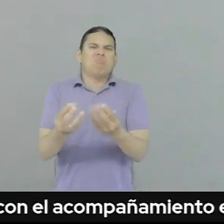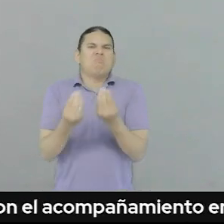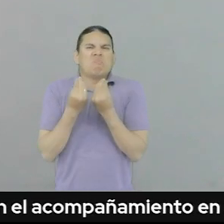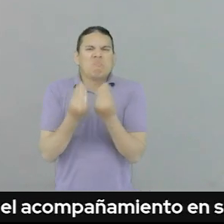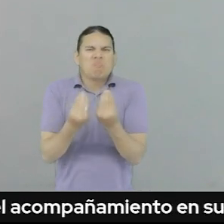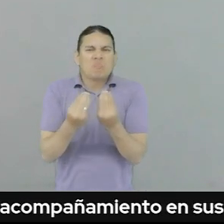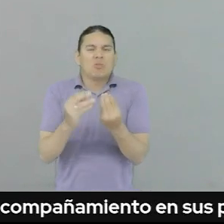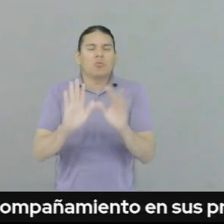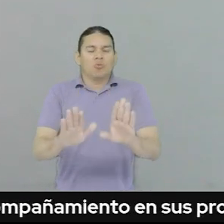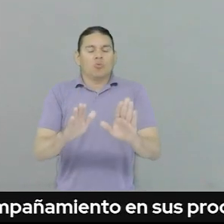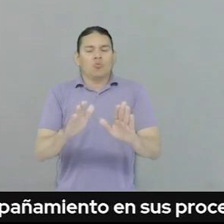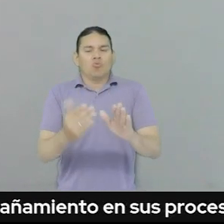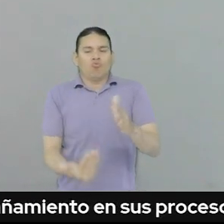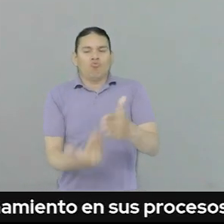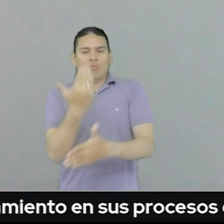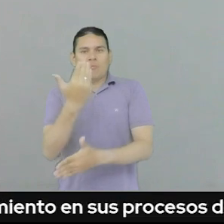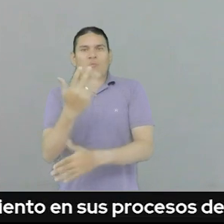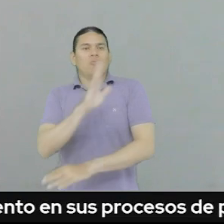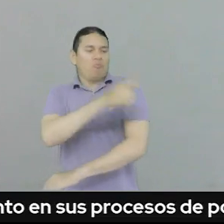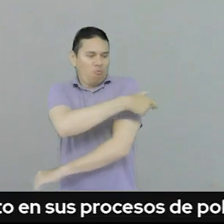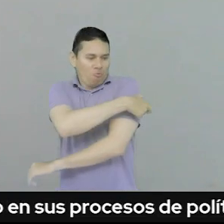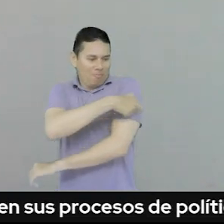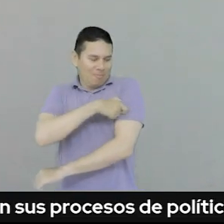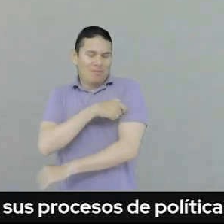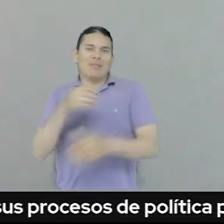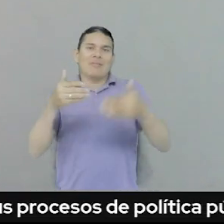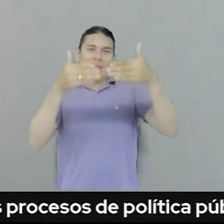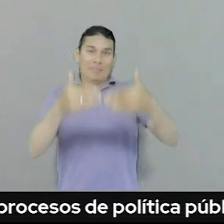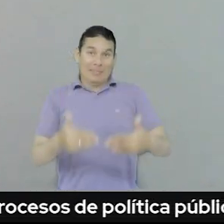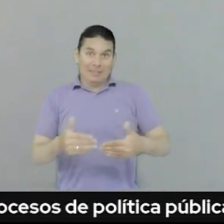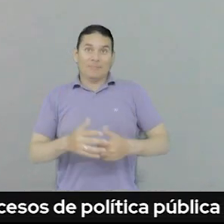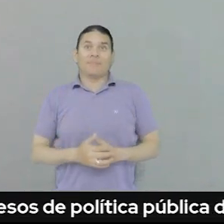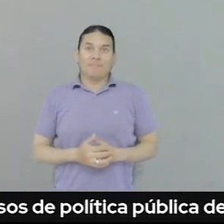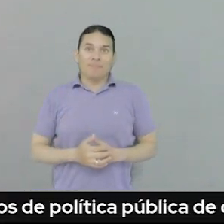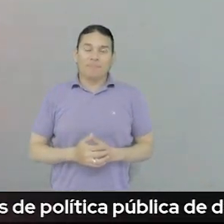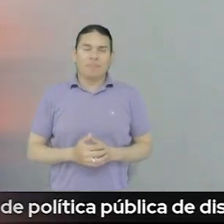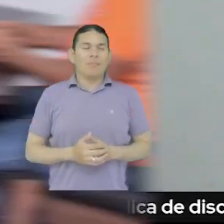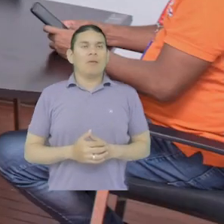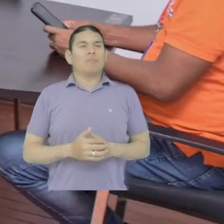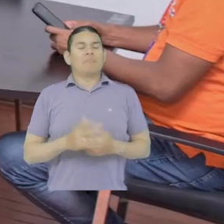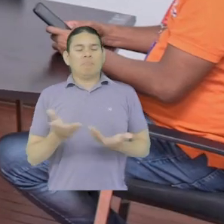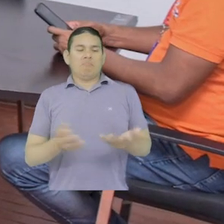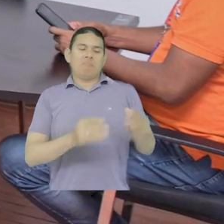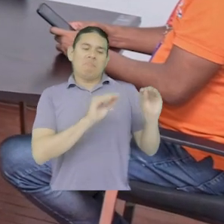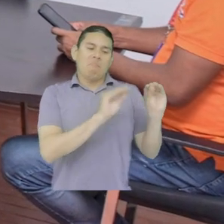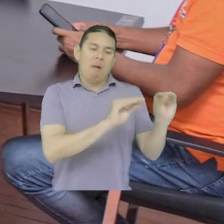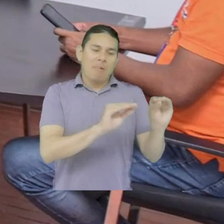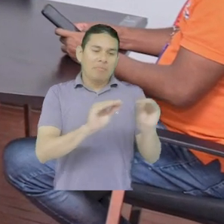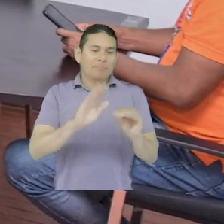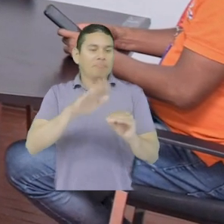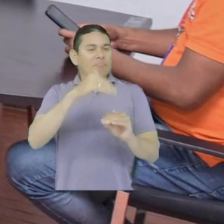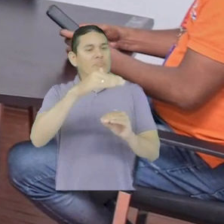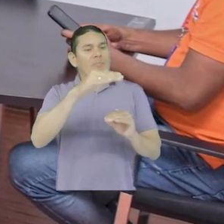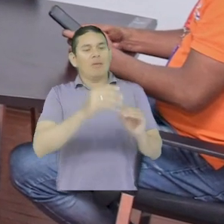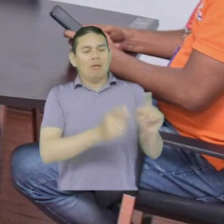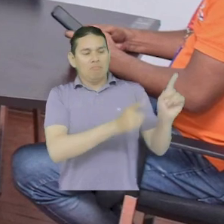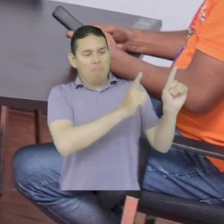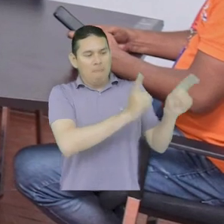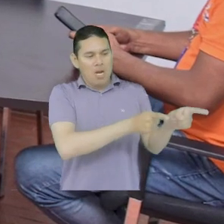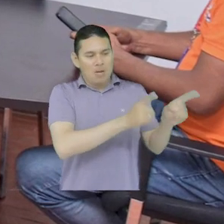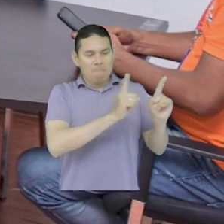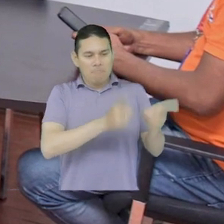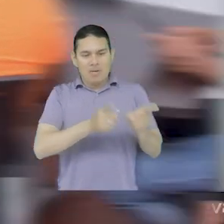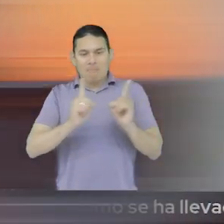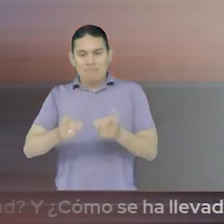la conformación y funcionamiento de sus comités de discapacidad. En ese contexto, en esta fase, la última como tú la mencionas,